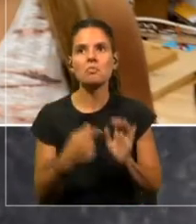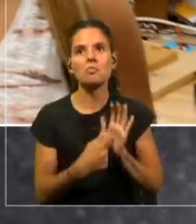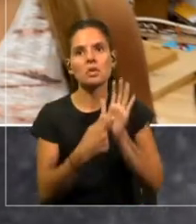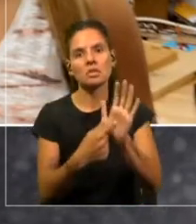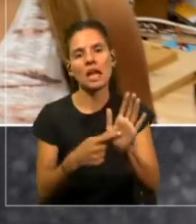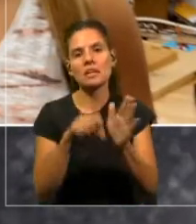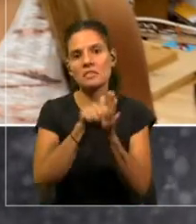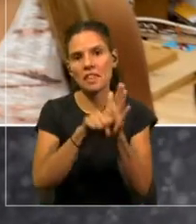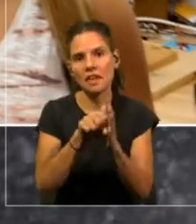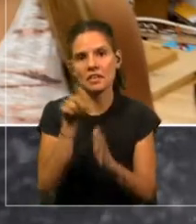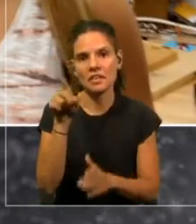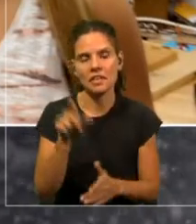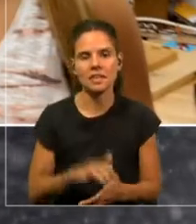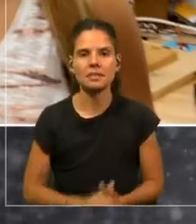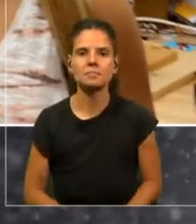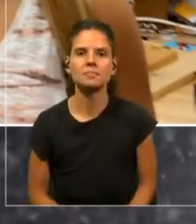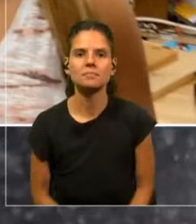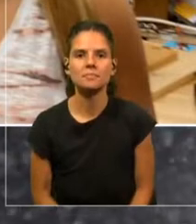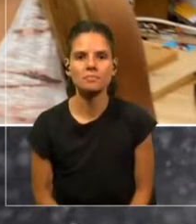video de ella.